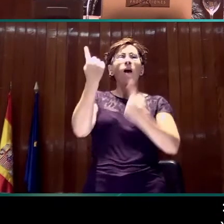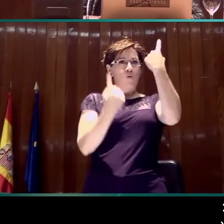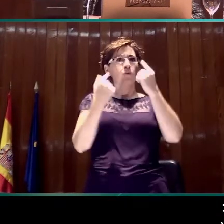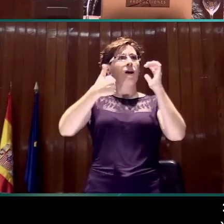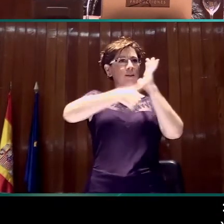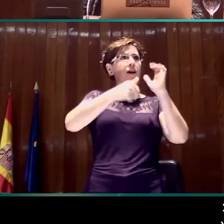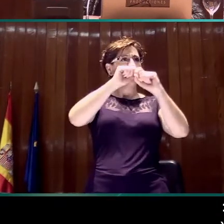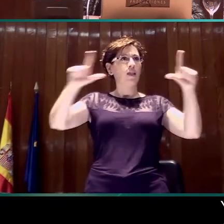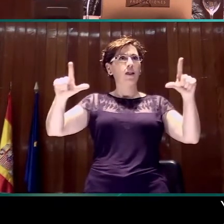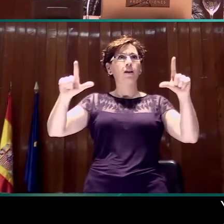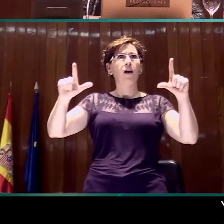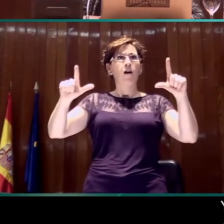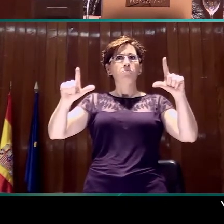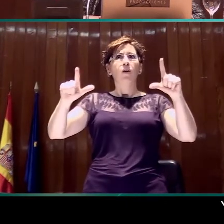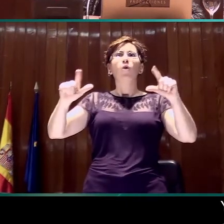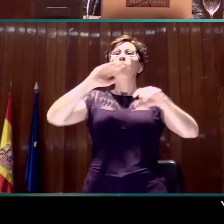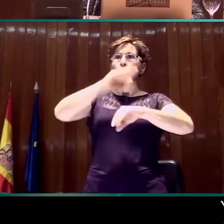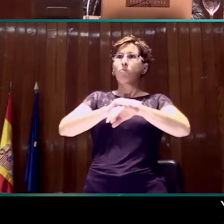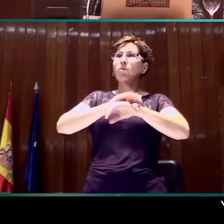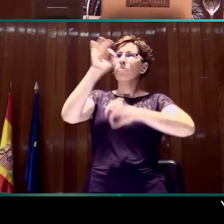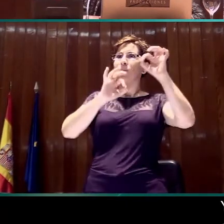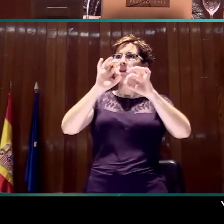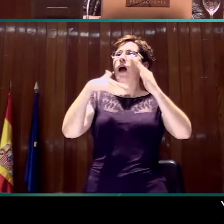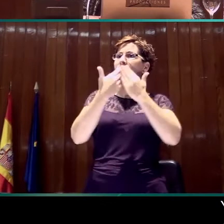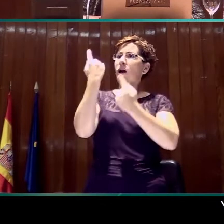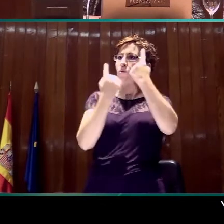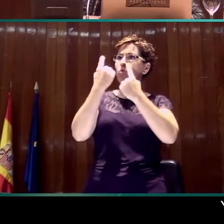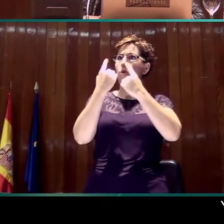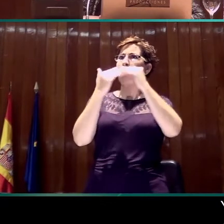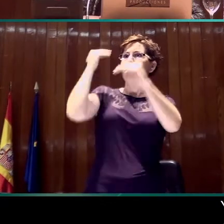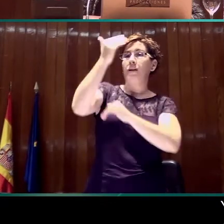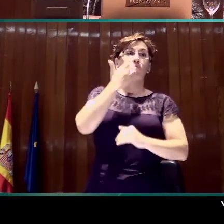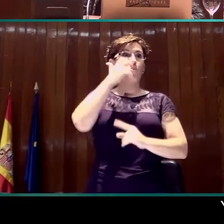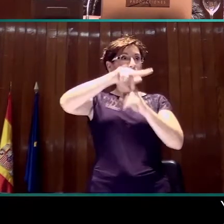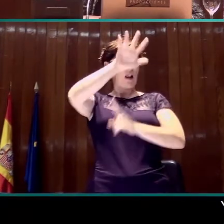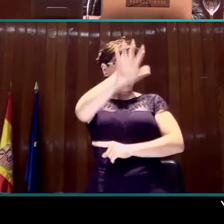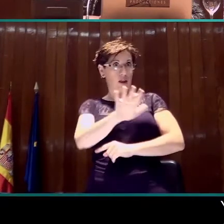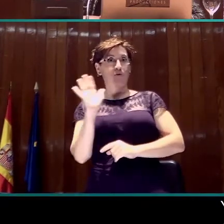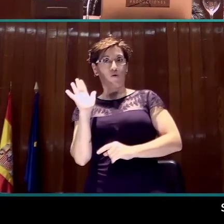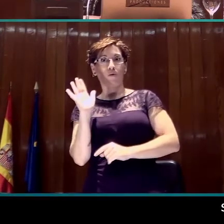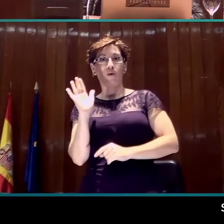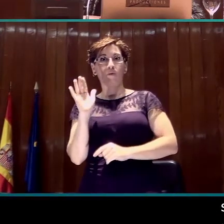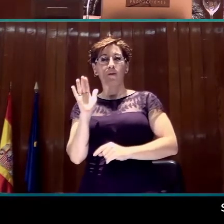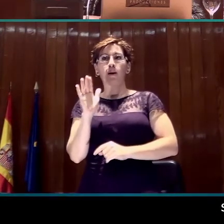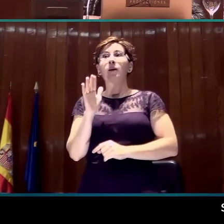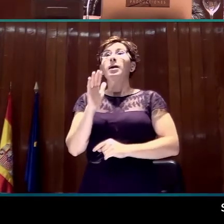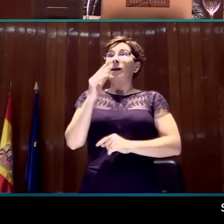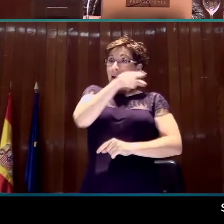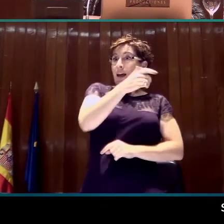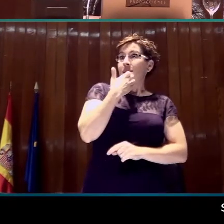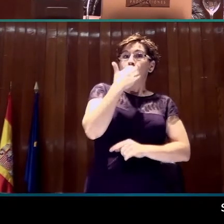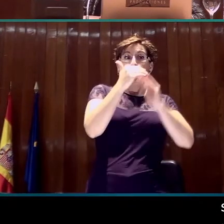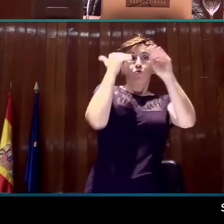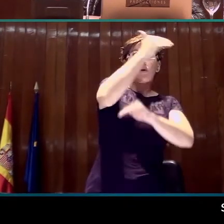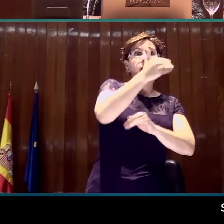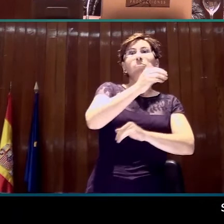alcanzan, incluso superan esa cuota establecida por la ley, como es el caso de Telecinco, también hay otras cadenas que no llegan a alcanzar